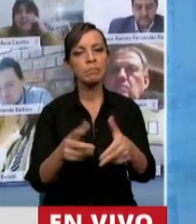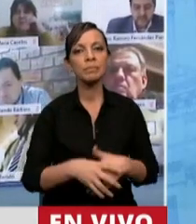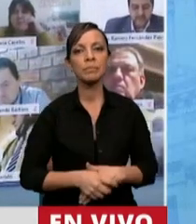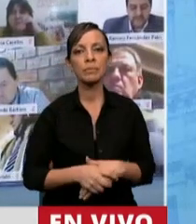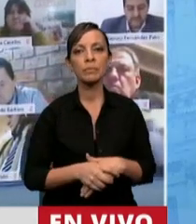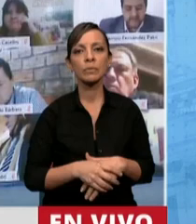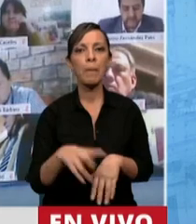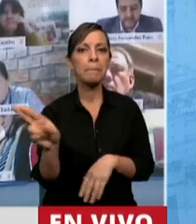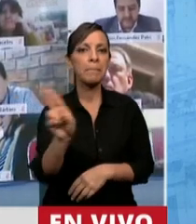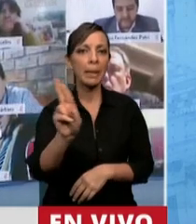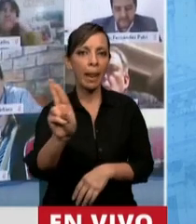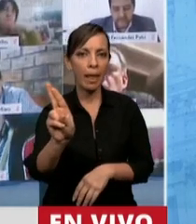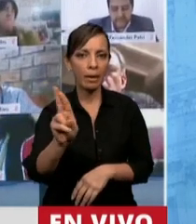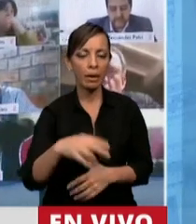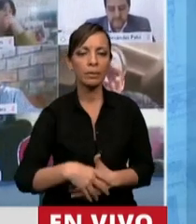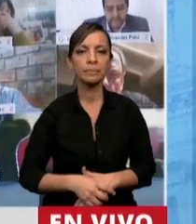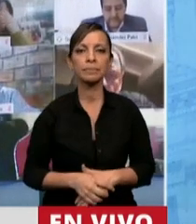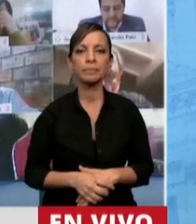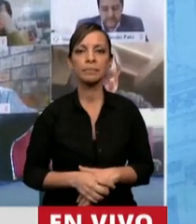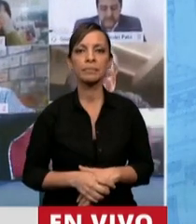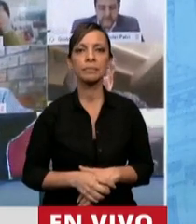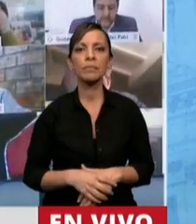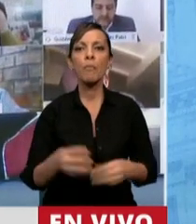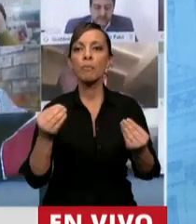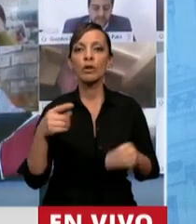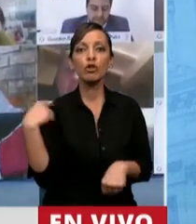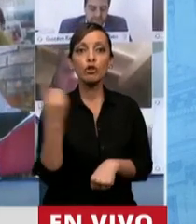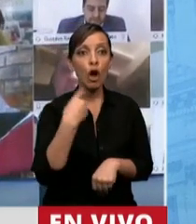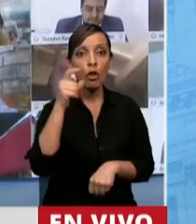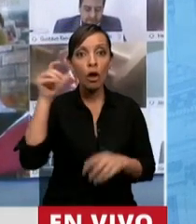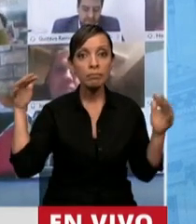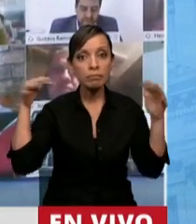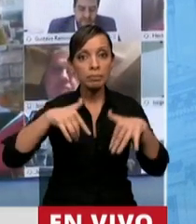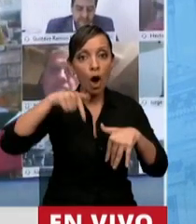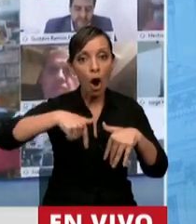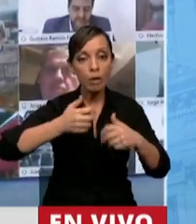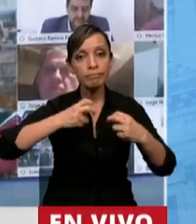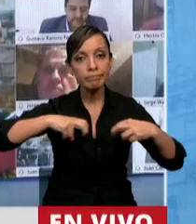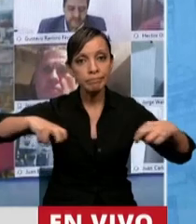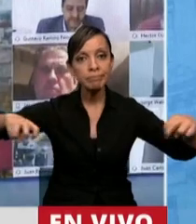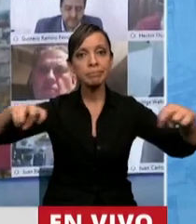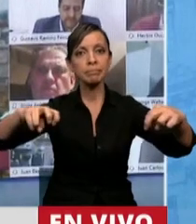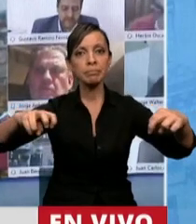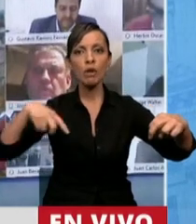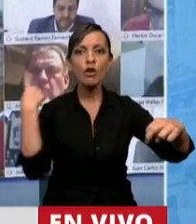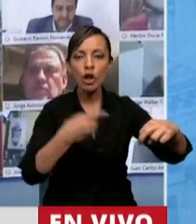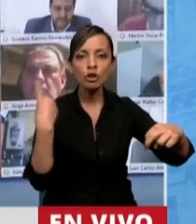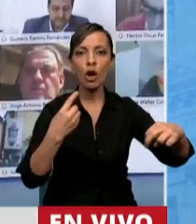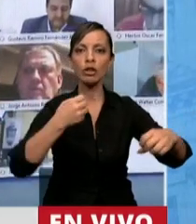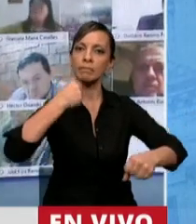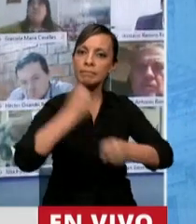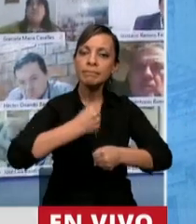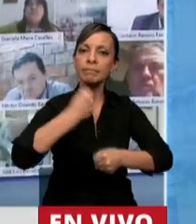cuestión de privilegio, porque todos los que estamos hoy aquí sentados en nuestras bancas,